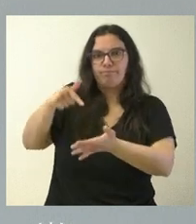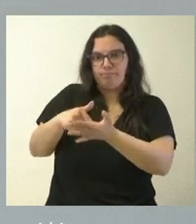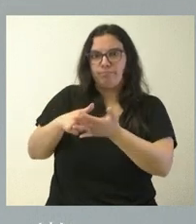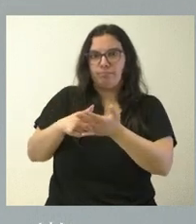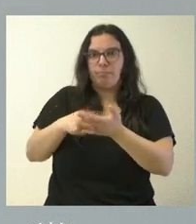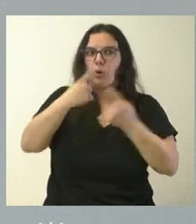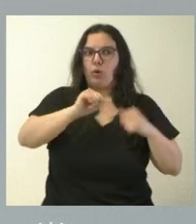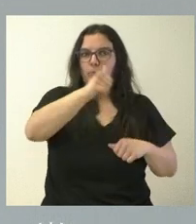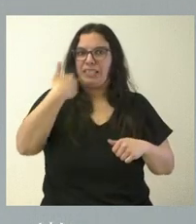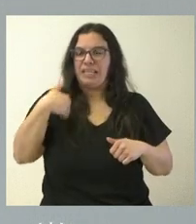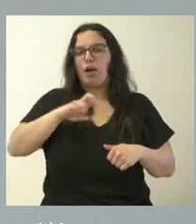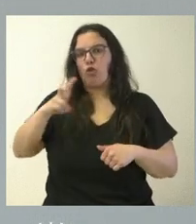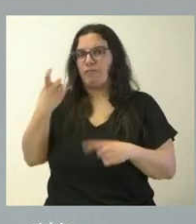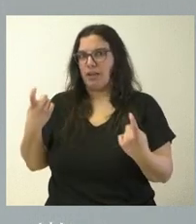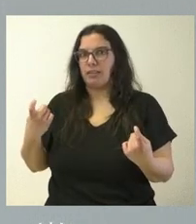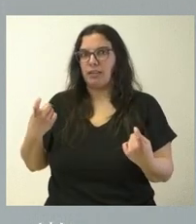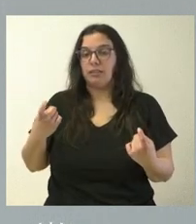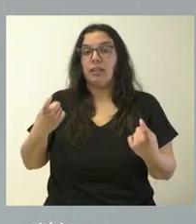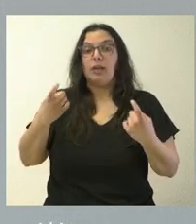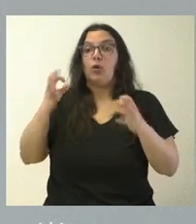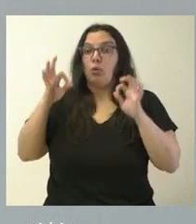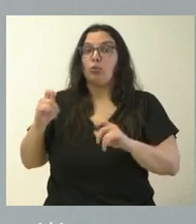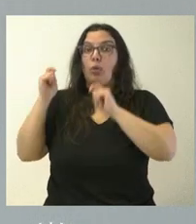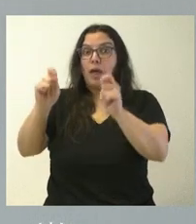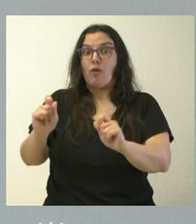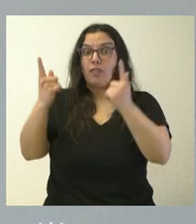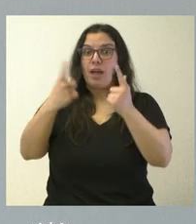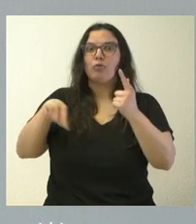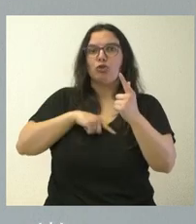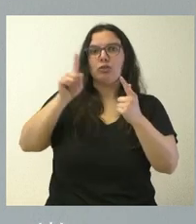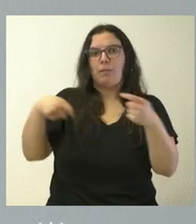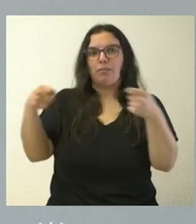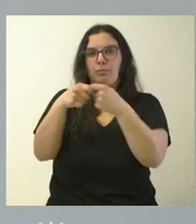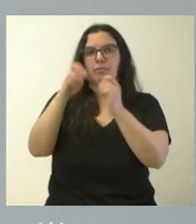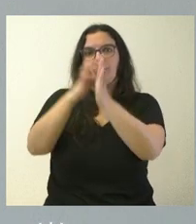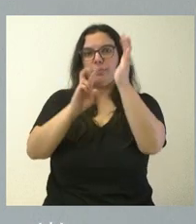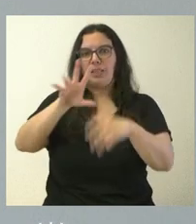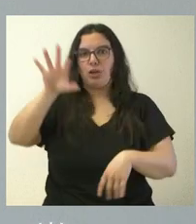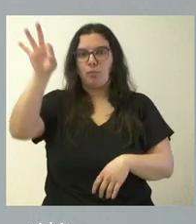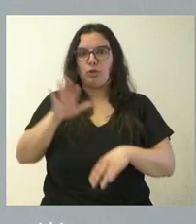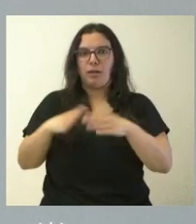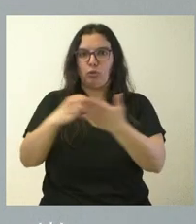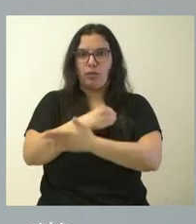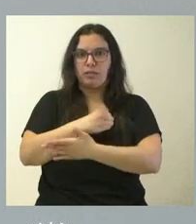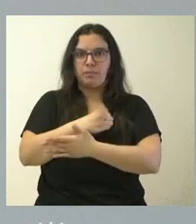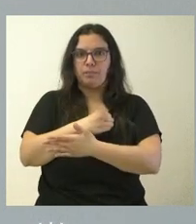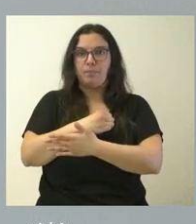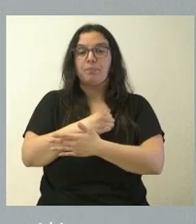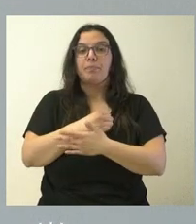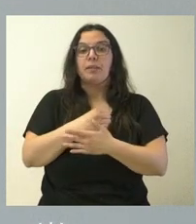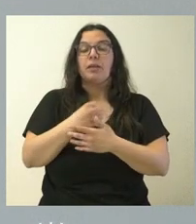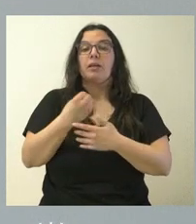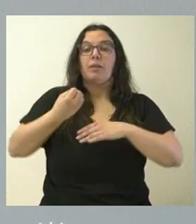lo son todavía obligaciones de Servicio Público y que, al momento en que lo sean, nuestra intención es extender este beneficio para todas ellas. Los cuatro nuevos